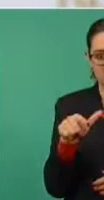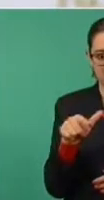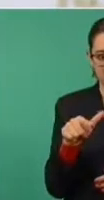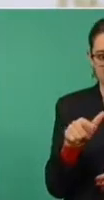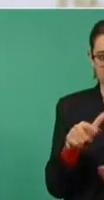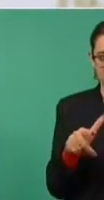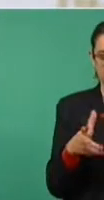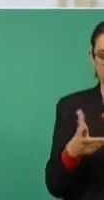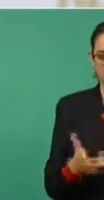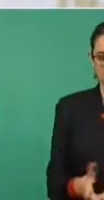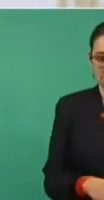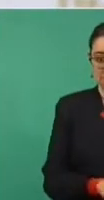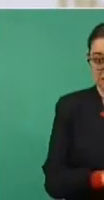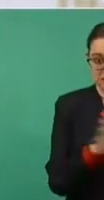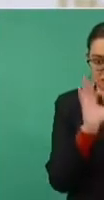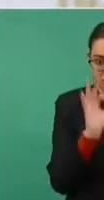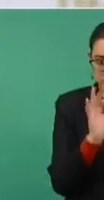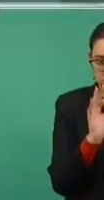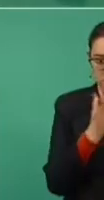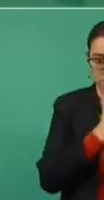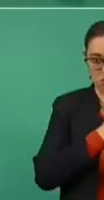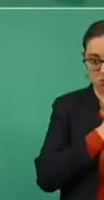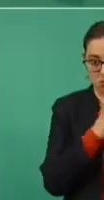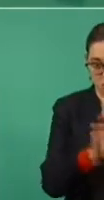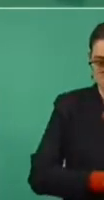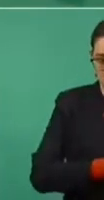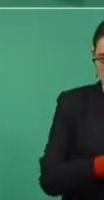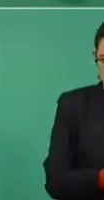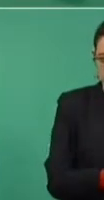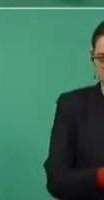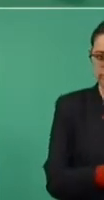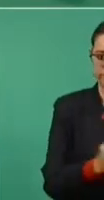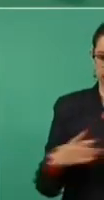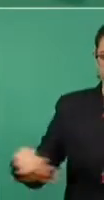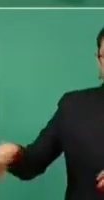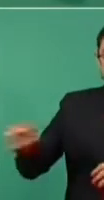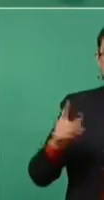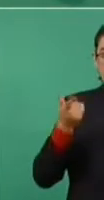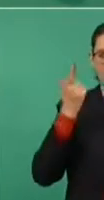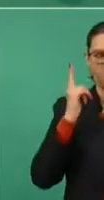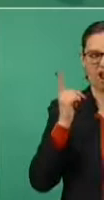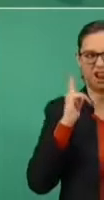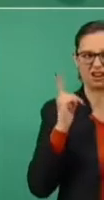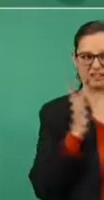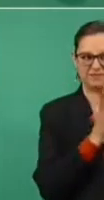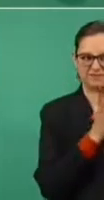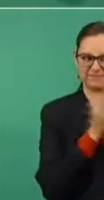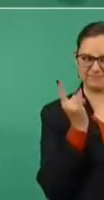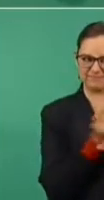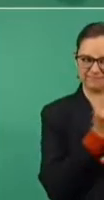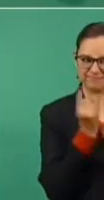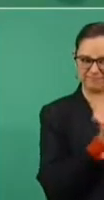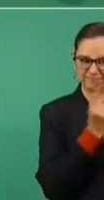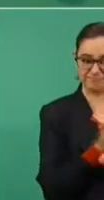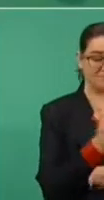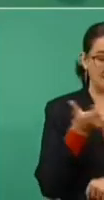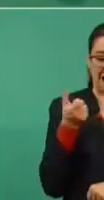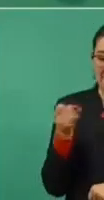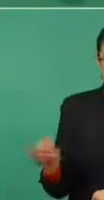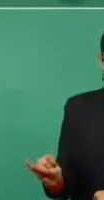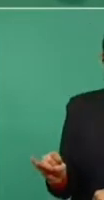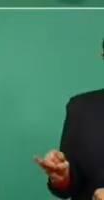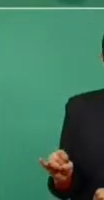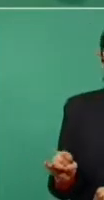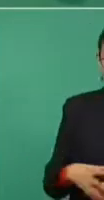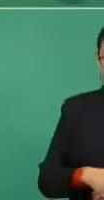pudiéramos cumplir el compromiso que tenemos con los padres, las madres de los jóvenes, de